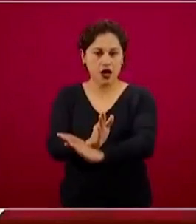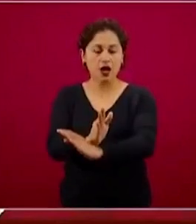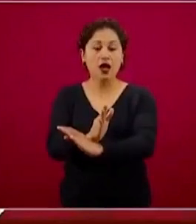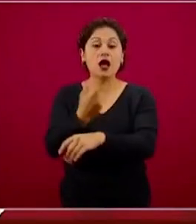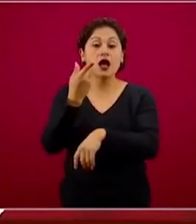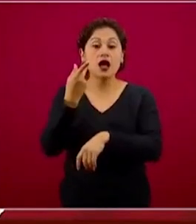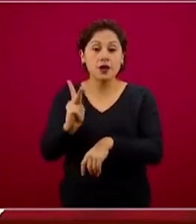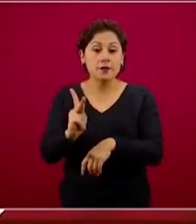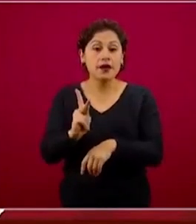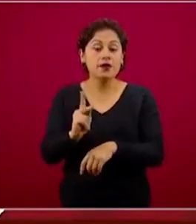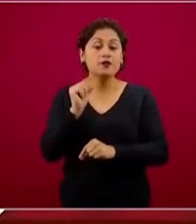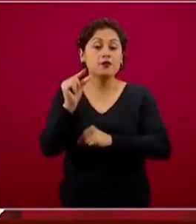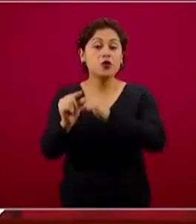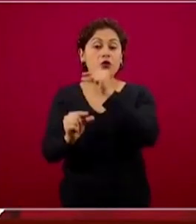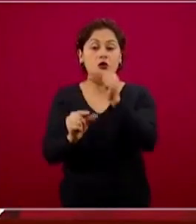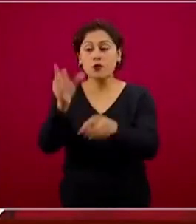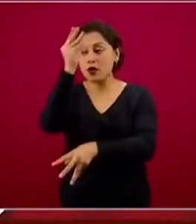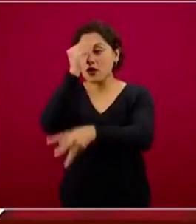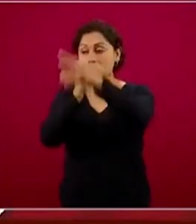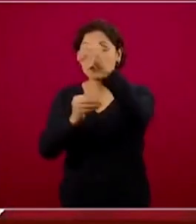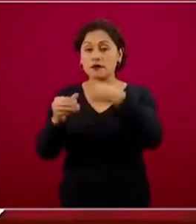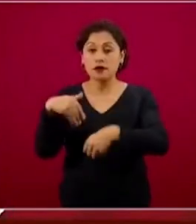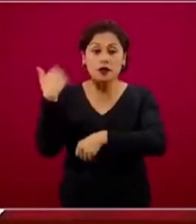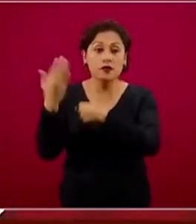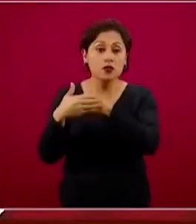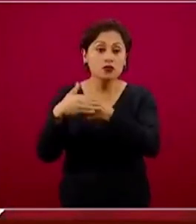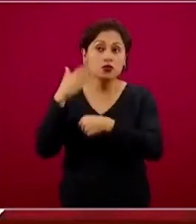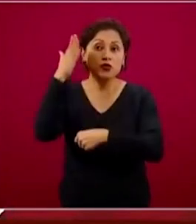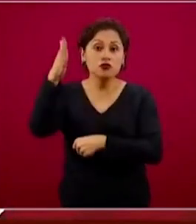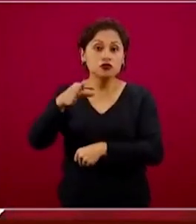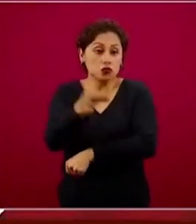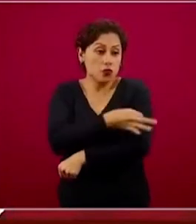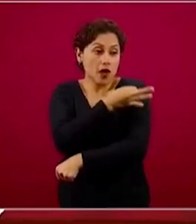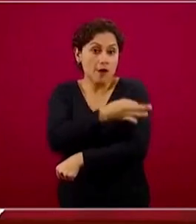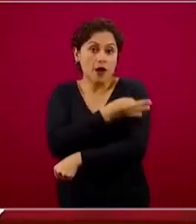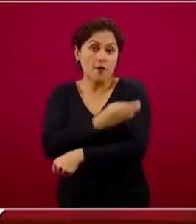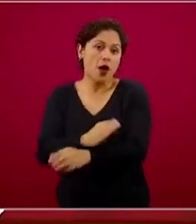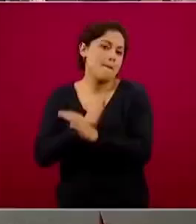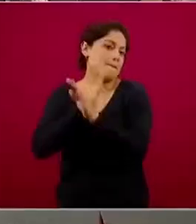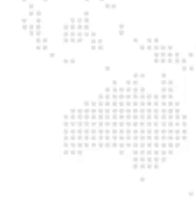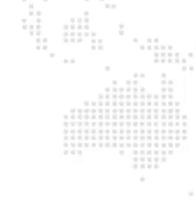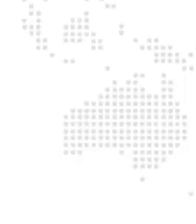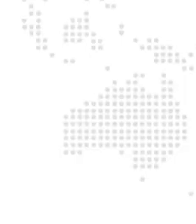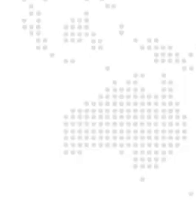saldremos adelante en varias de estas enfermedades. Esa es la situación en general.